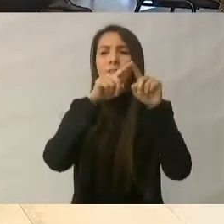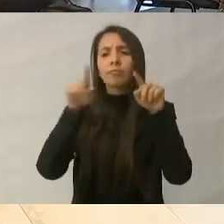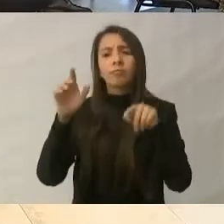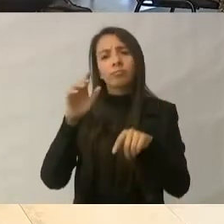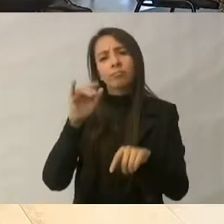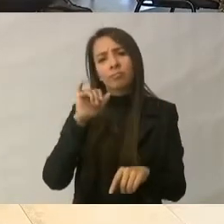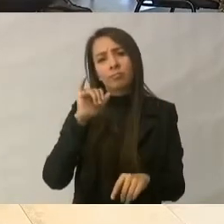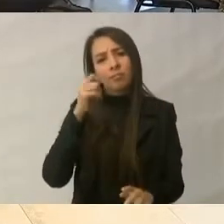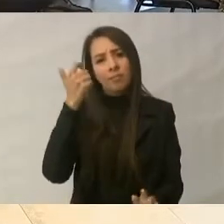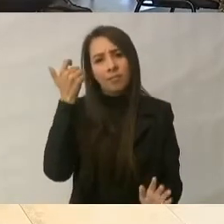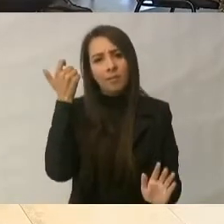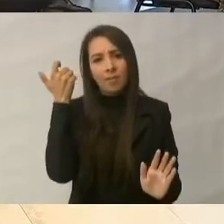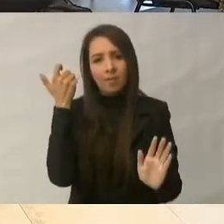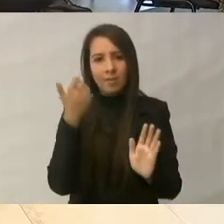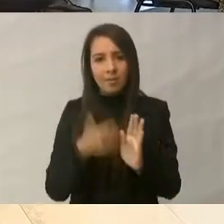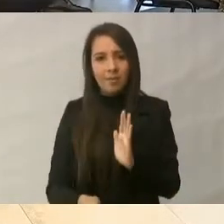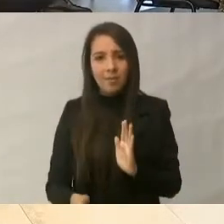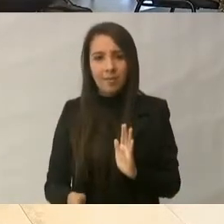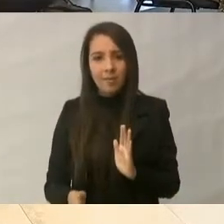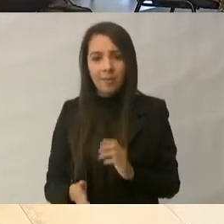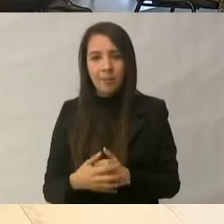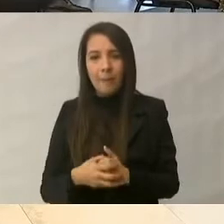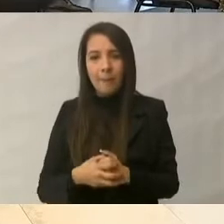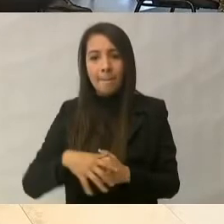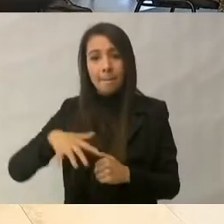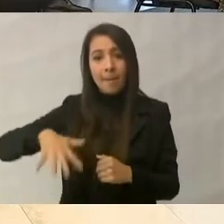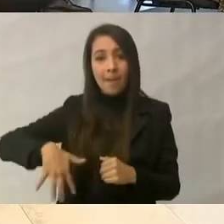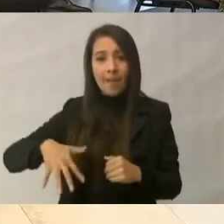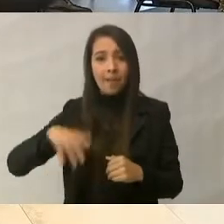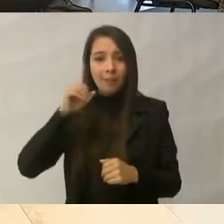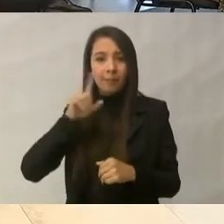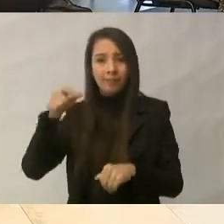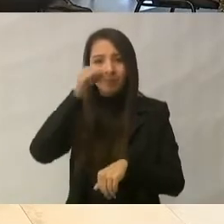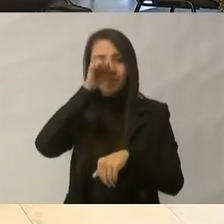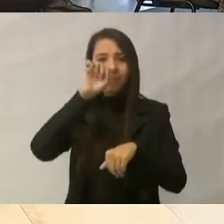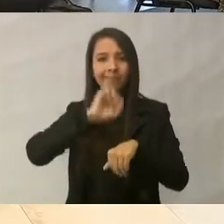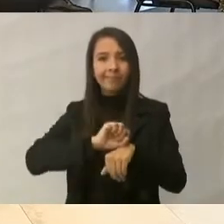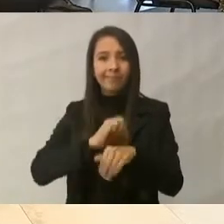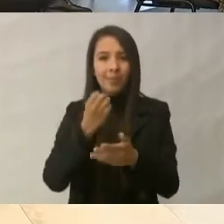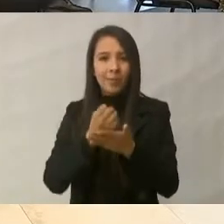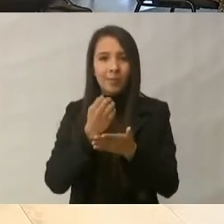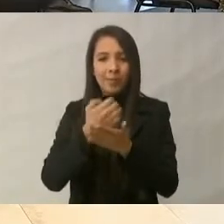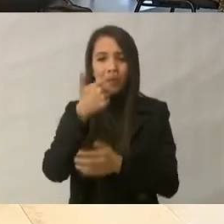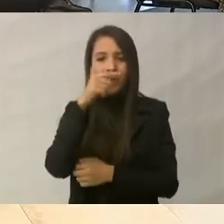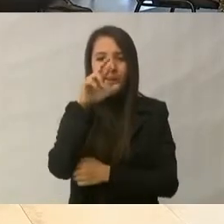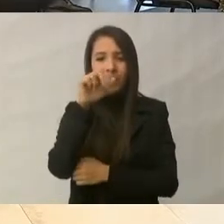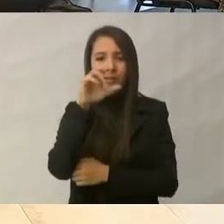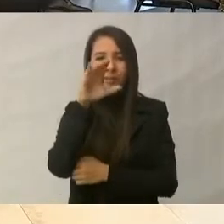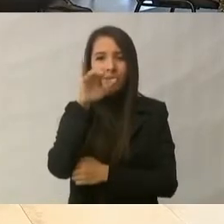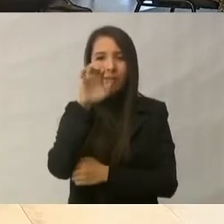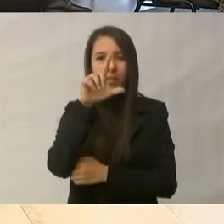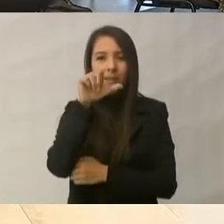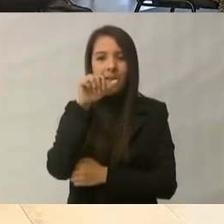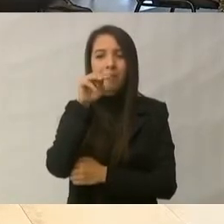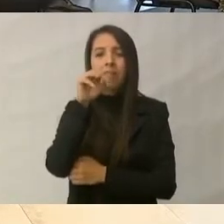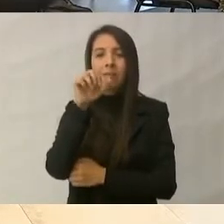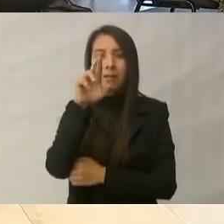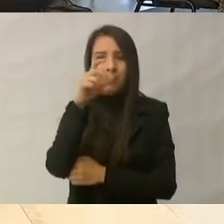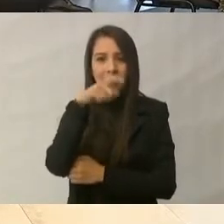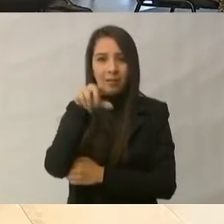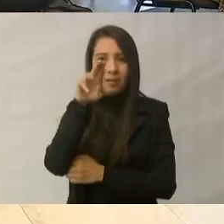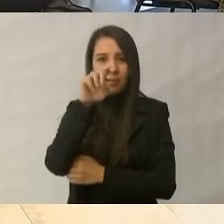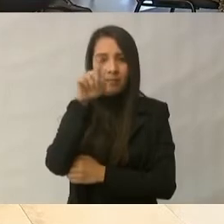que aquí planteó la secretaria de Economía, Graciela Márquez, que es lo que considero también muy importante,